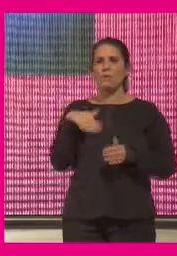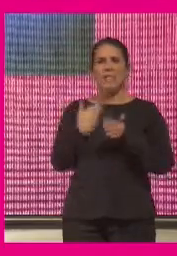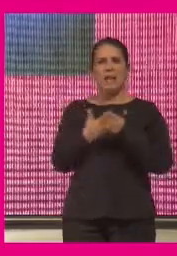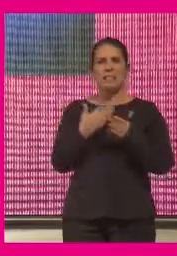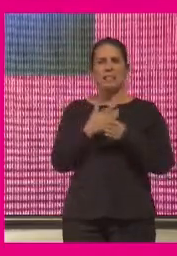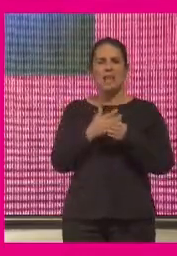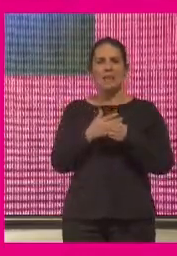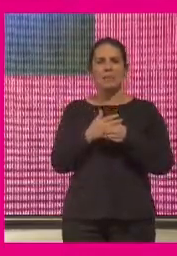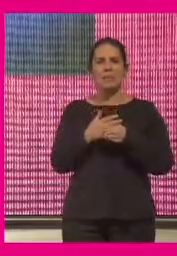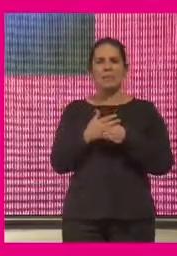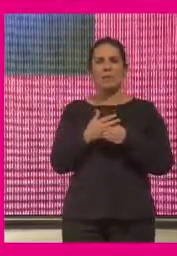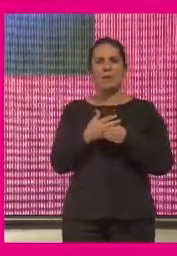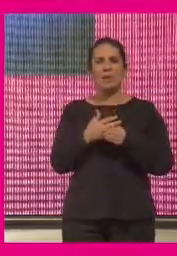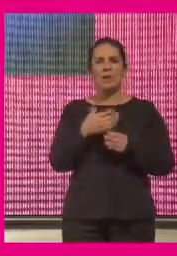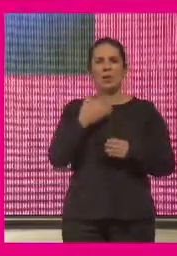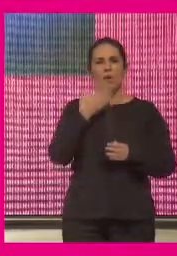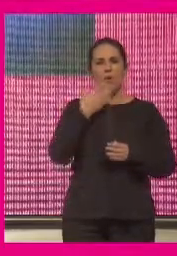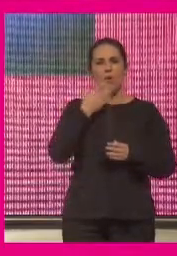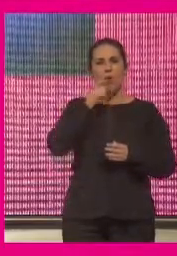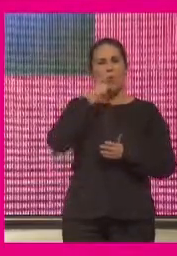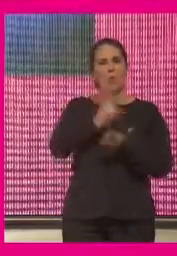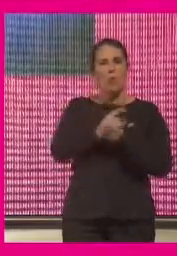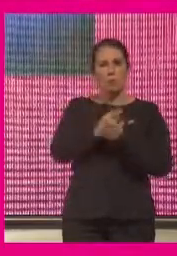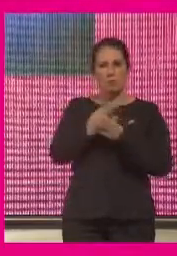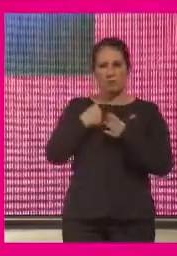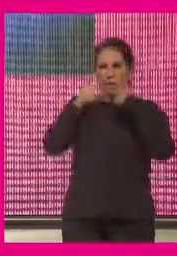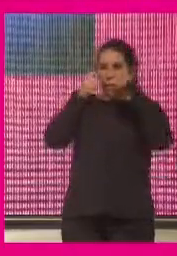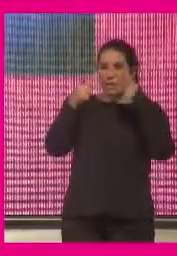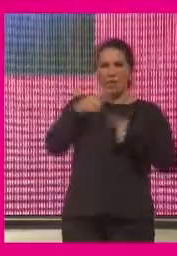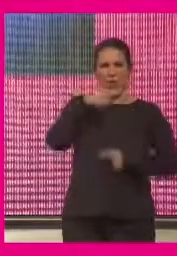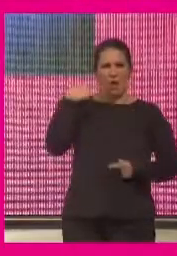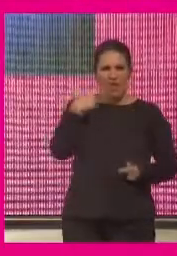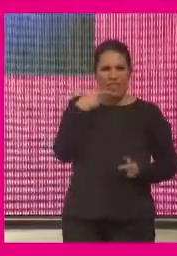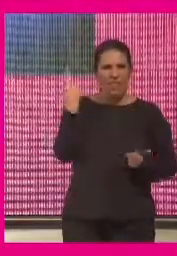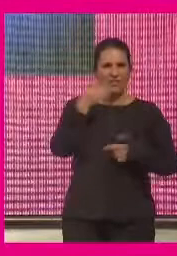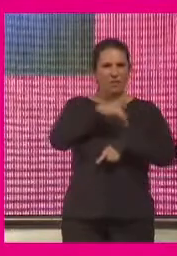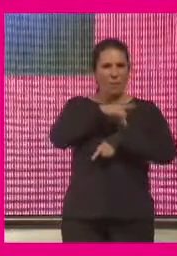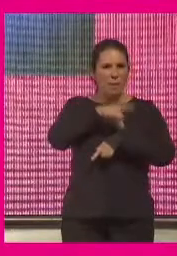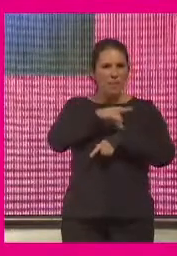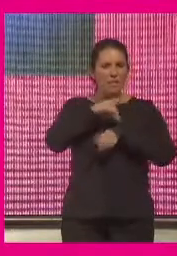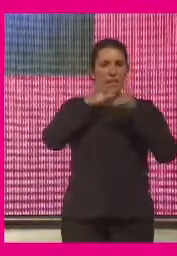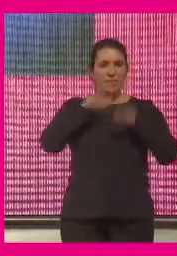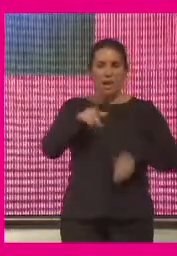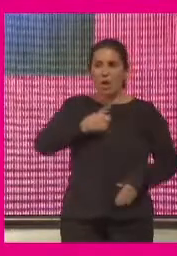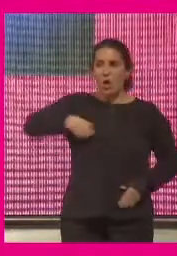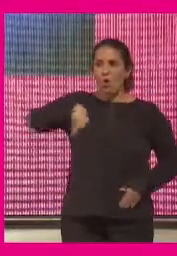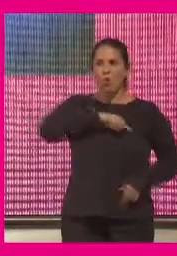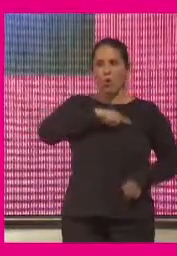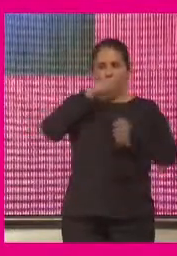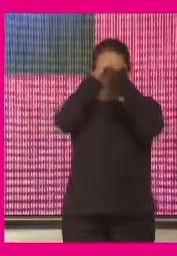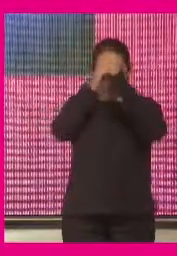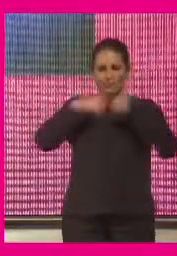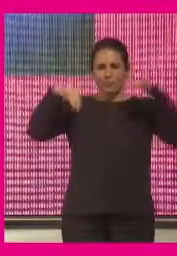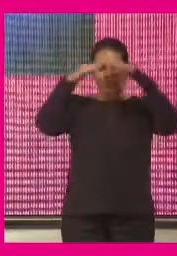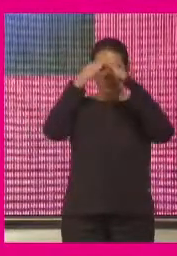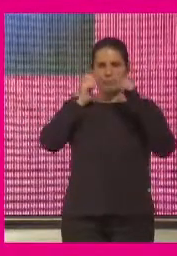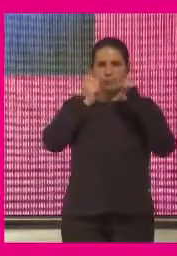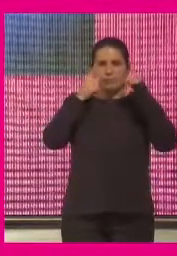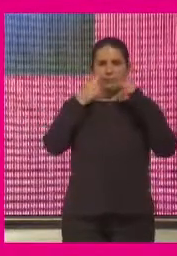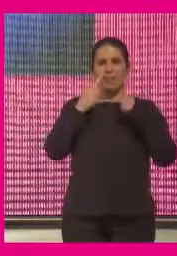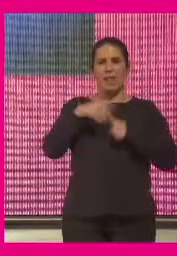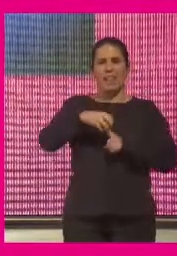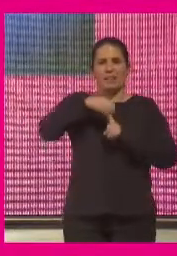evidenciado sus dolencias sus necesidades y que nos han resituado a todos en una centralidad